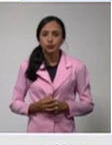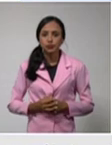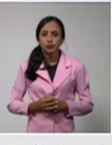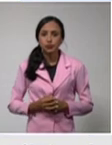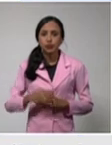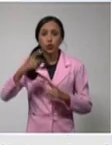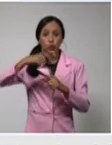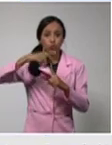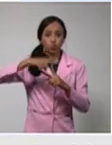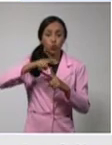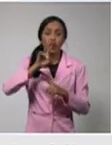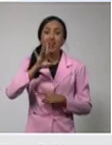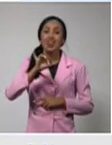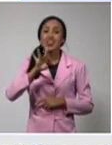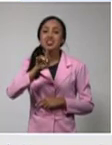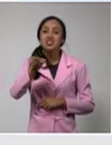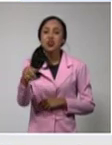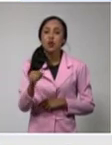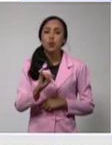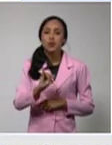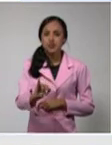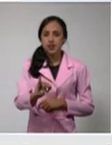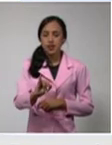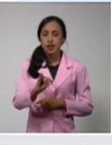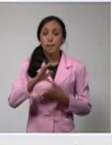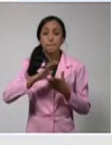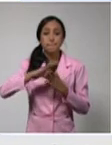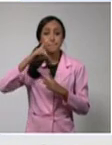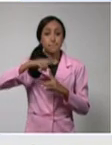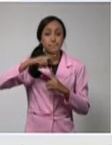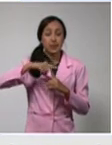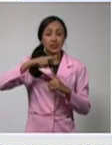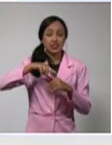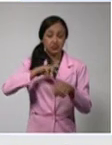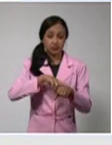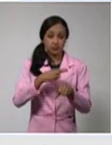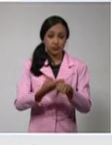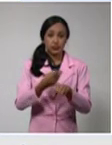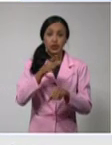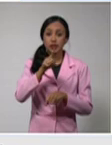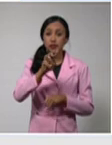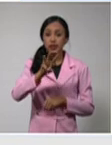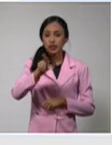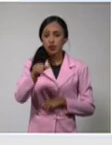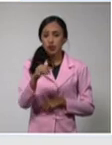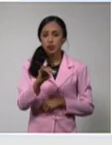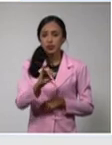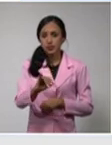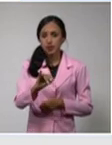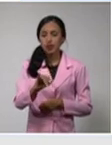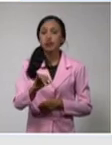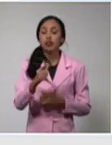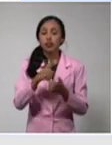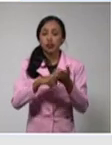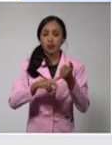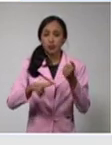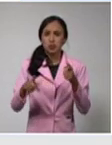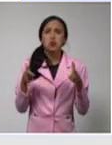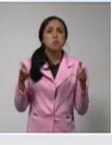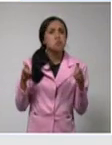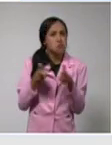15,6. Y Matanza, con una tasa de 13,6. Pues son las provincias con menor